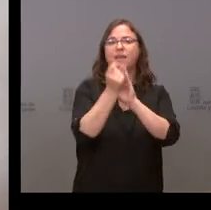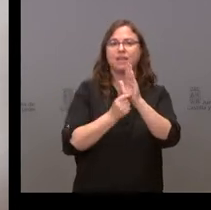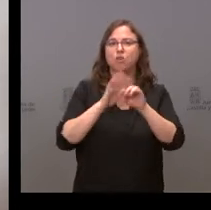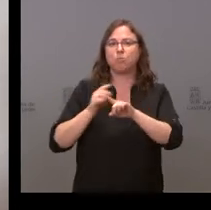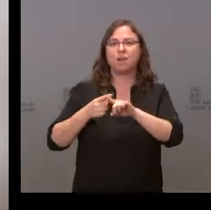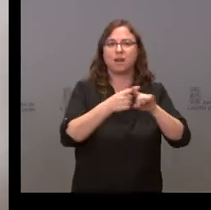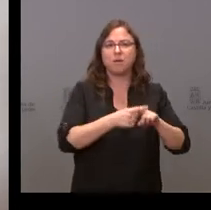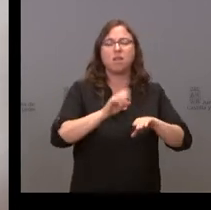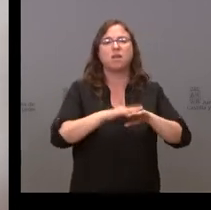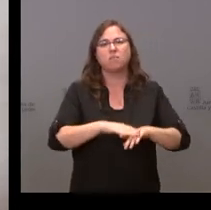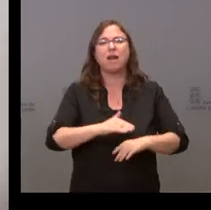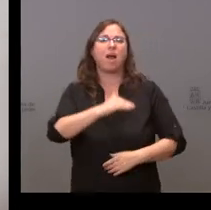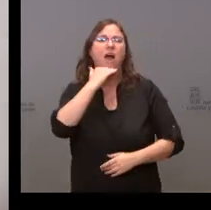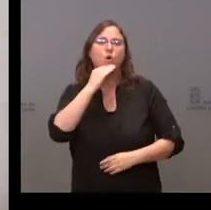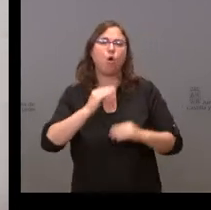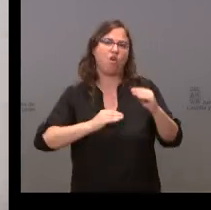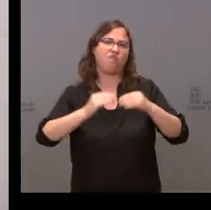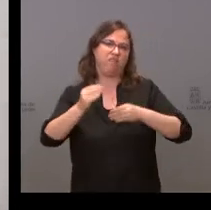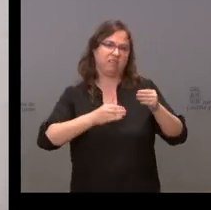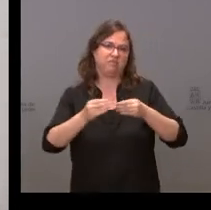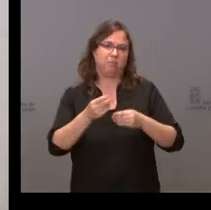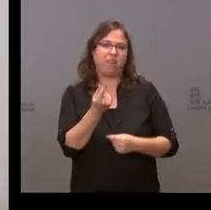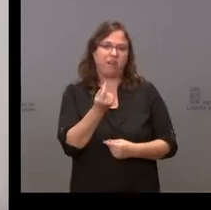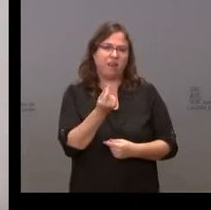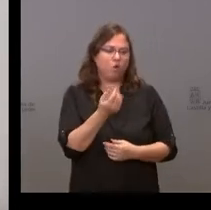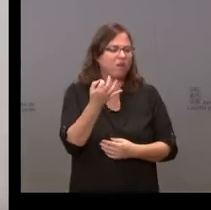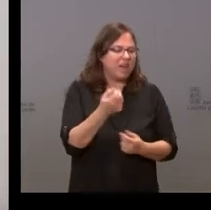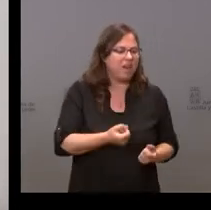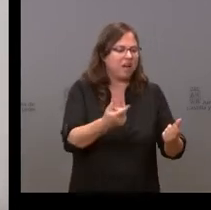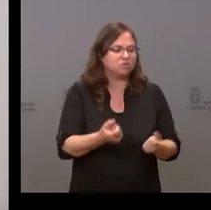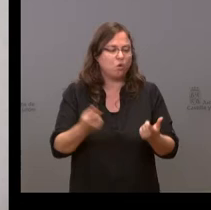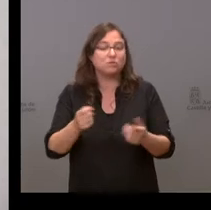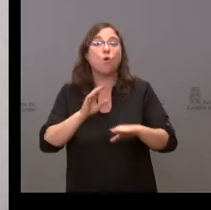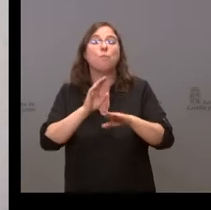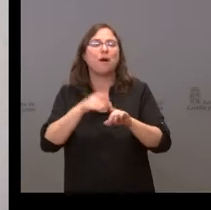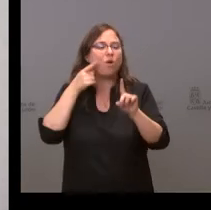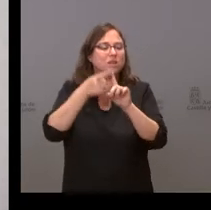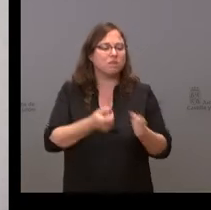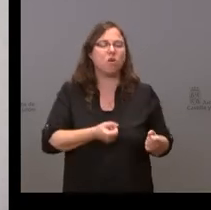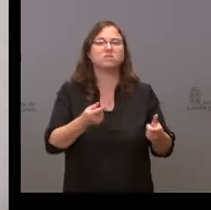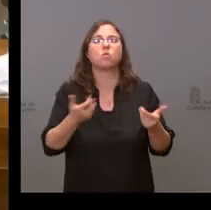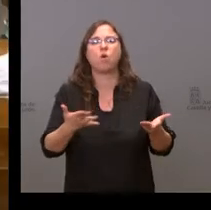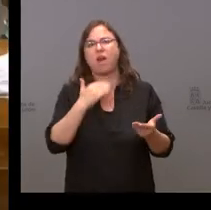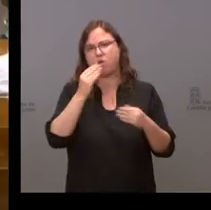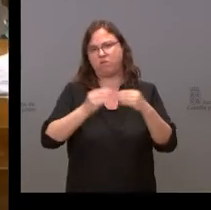el cómo se puede flexibilizar esas cantidades o, mejor dicho, los objetivos para gastar esas cantidades.